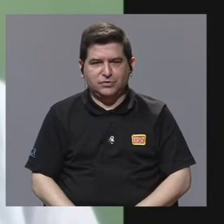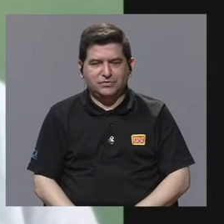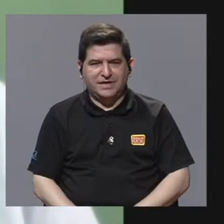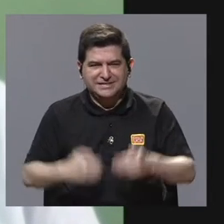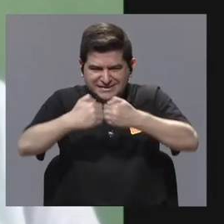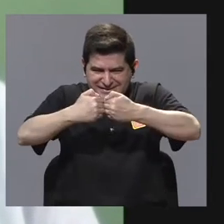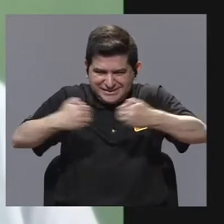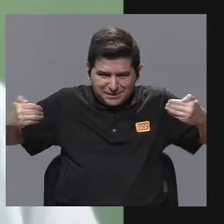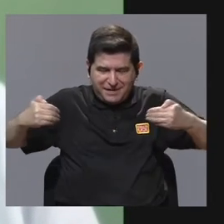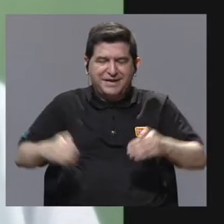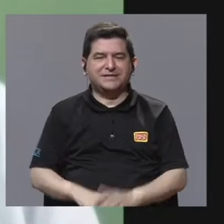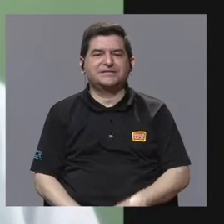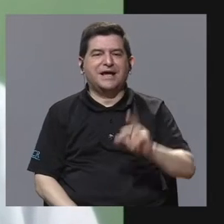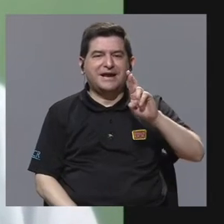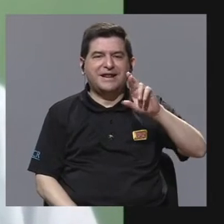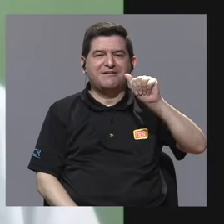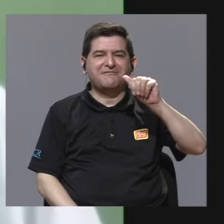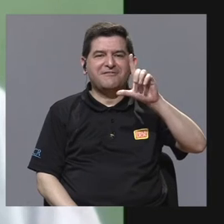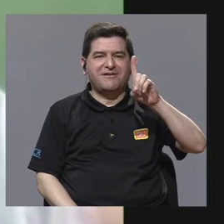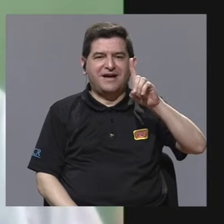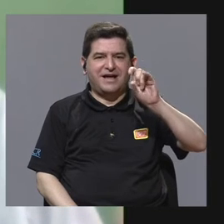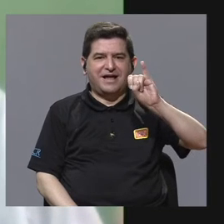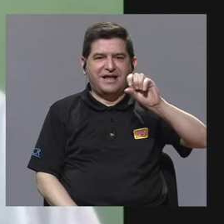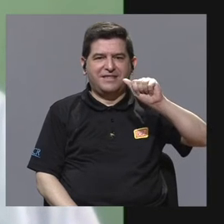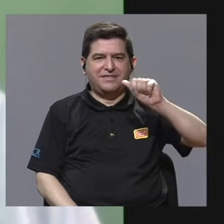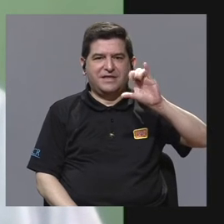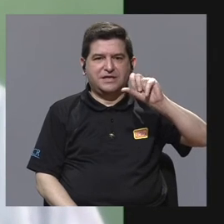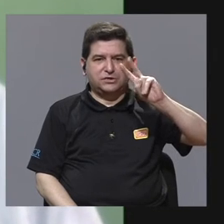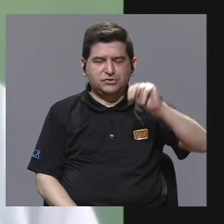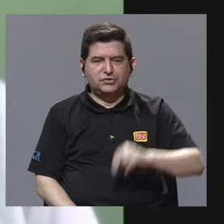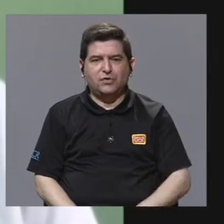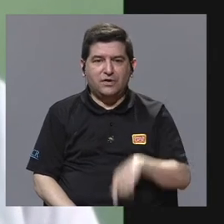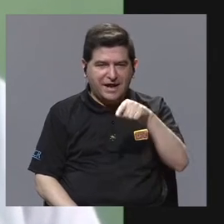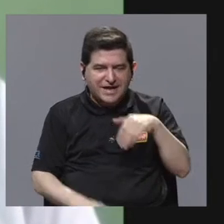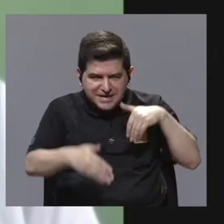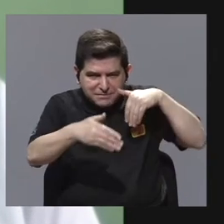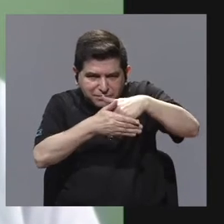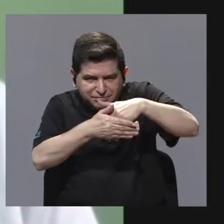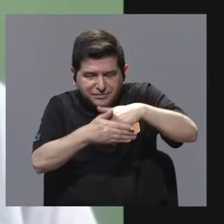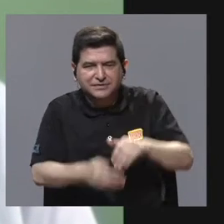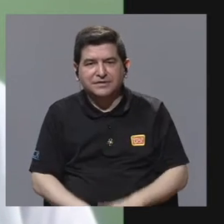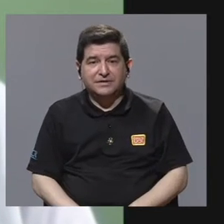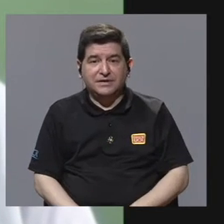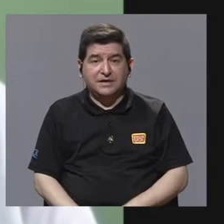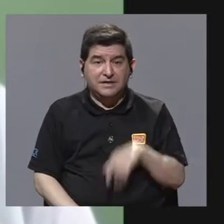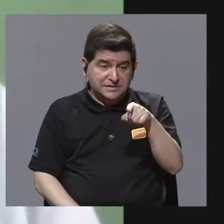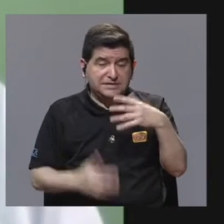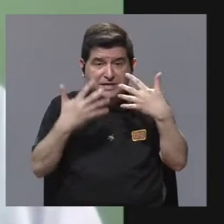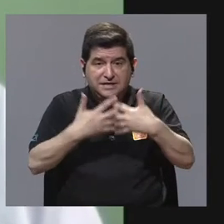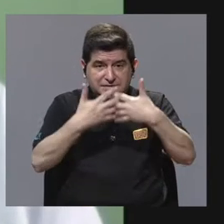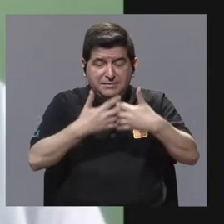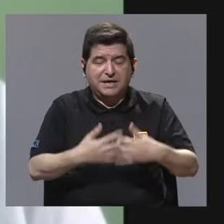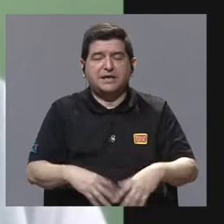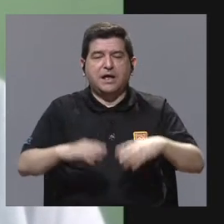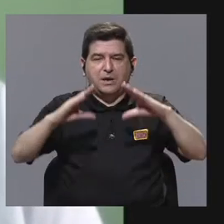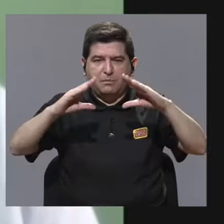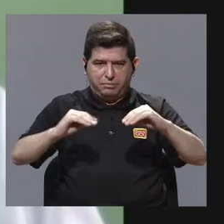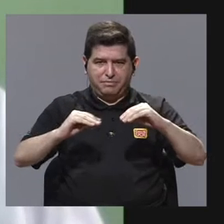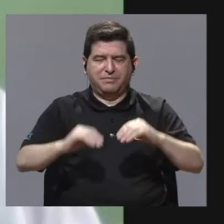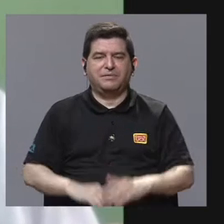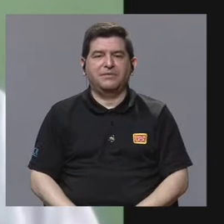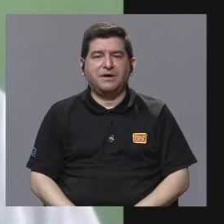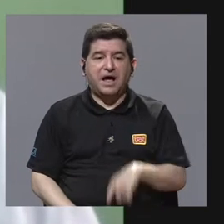Aislar la radiación que produce. Entonces, se debe contener. En el momento en que el ciclotrón se apaga, pues la